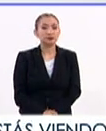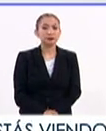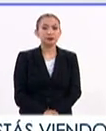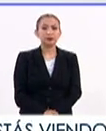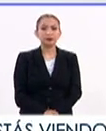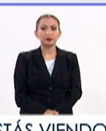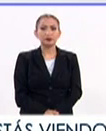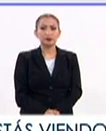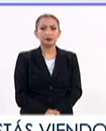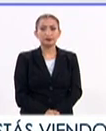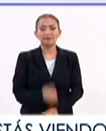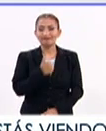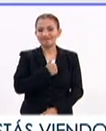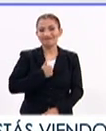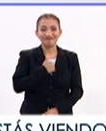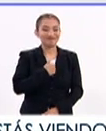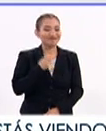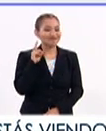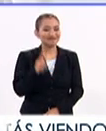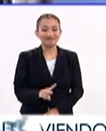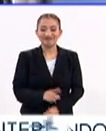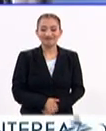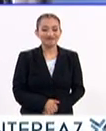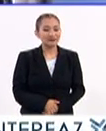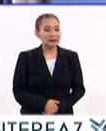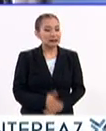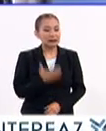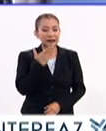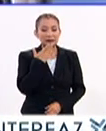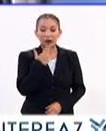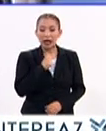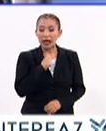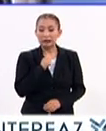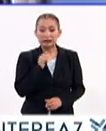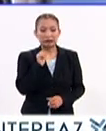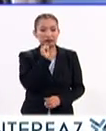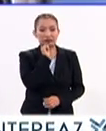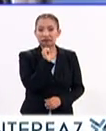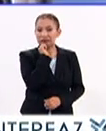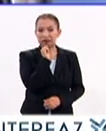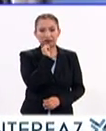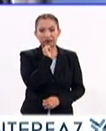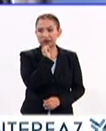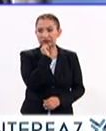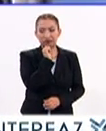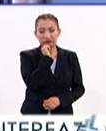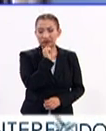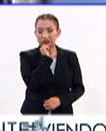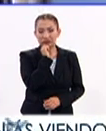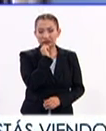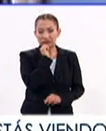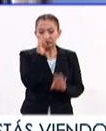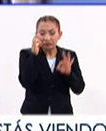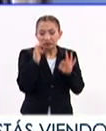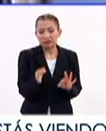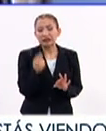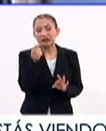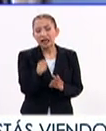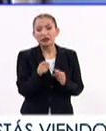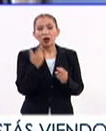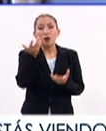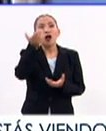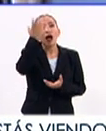Pues desafortunadamente no tenemos todavía la cultura de esta